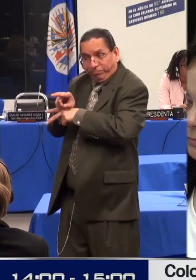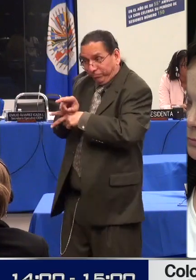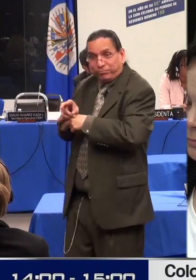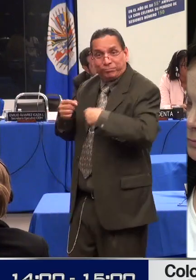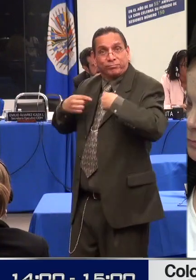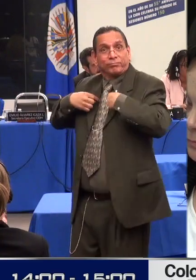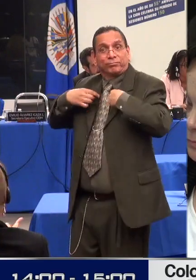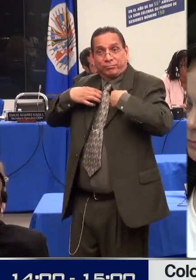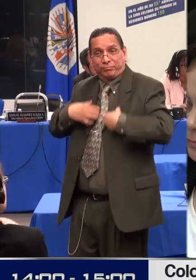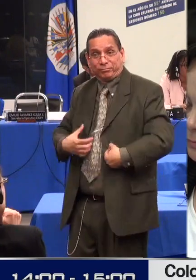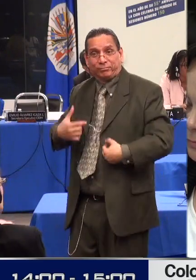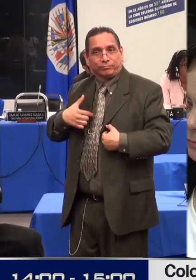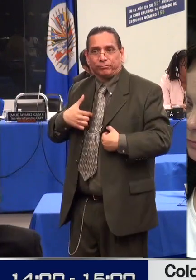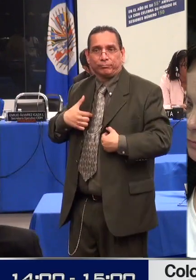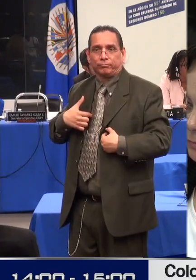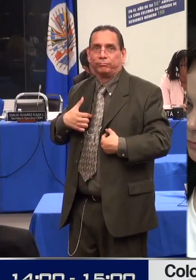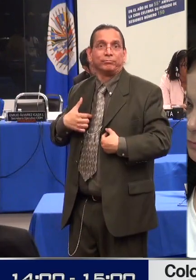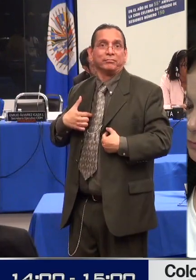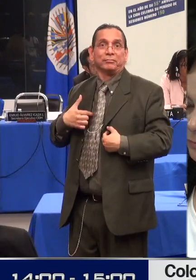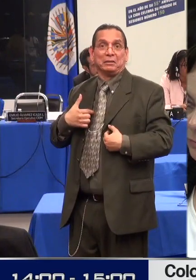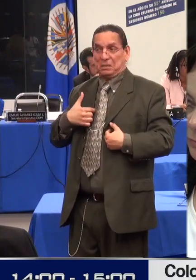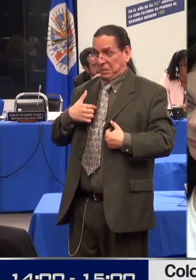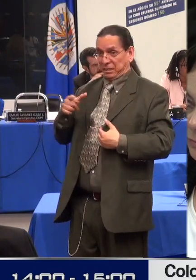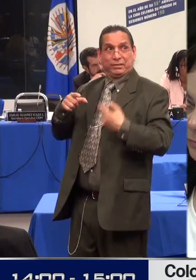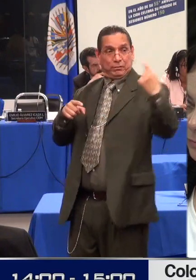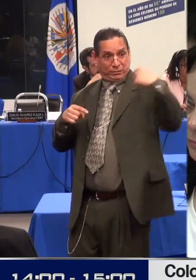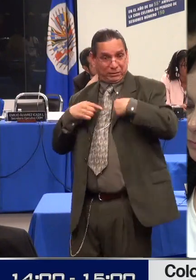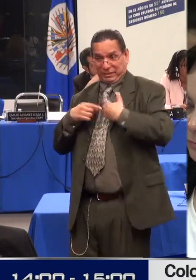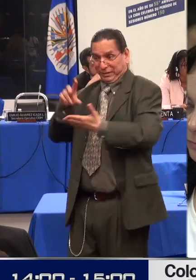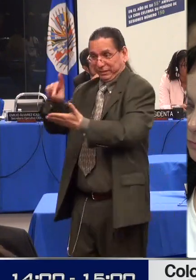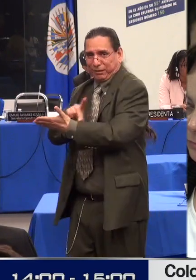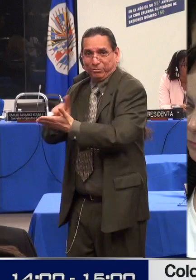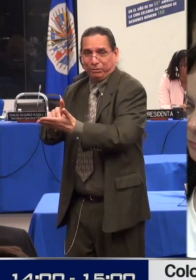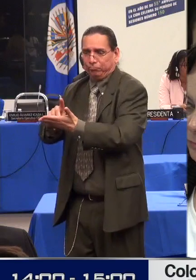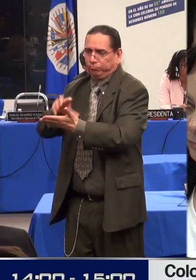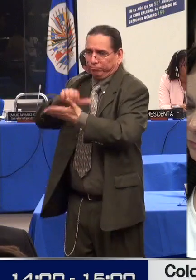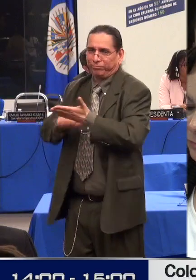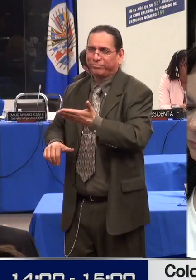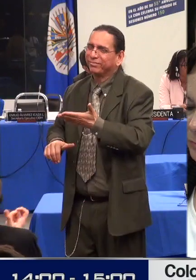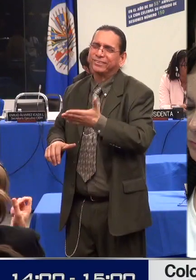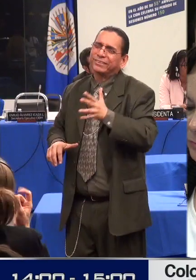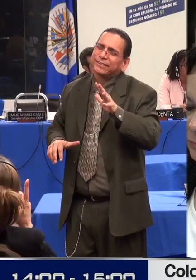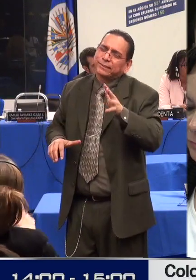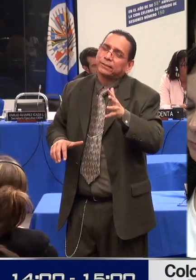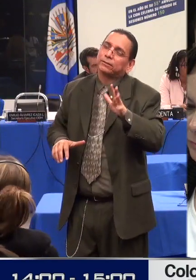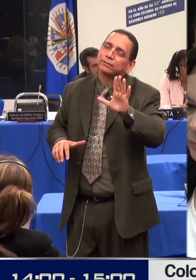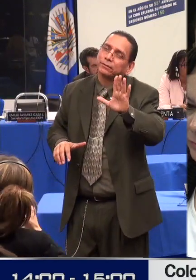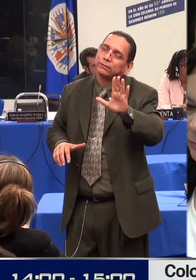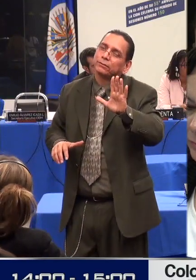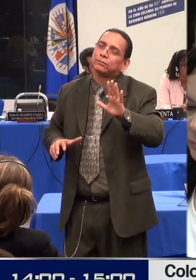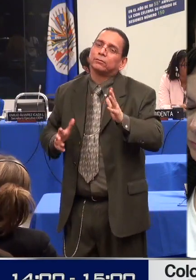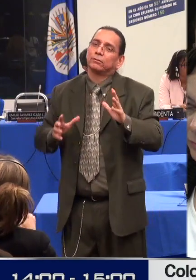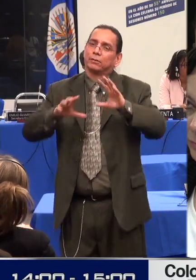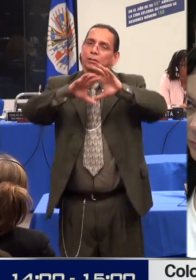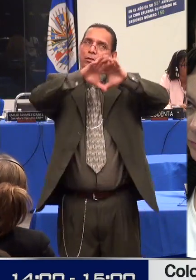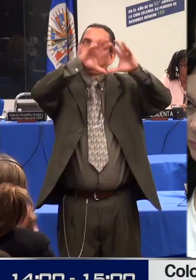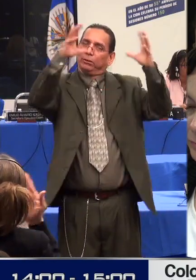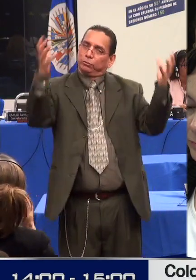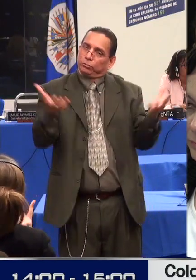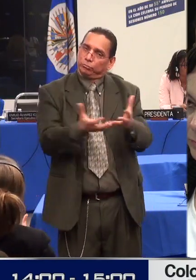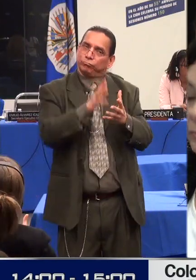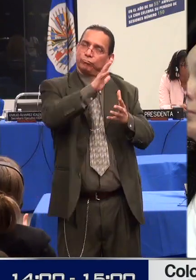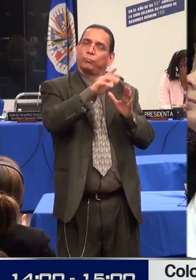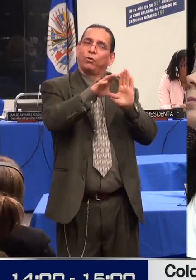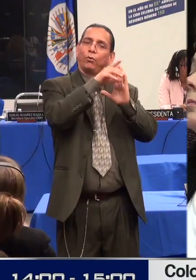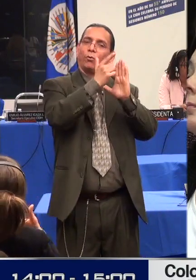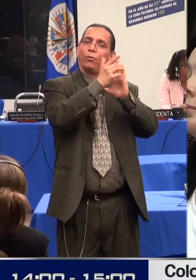igual que la internacional, ha procurado avanzar en la implementación de un nuevo paradigma sobre la discapacidad, el cual se concreta en la Convención sobre